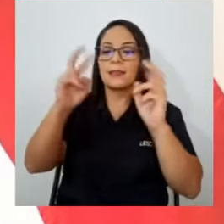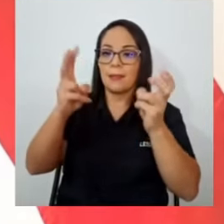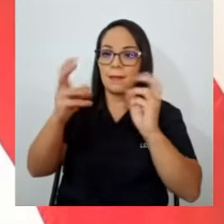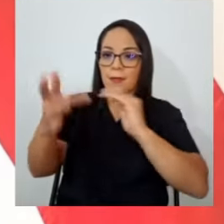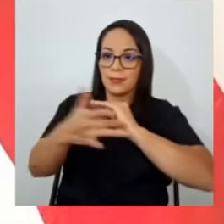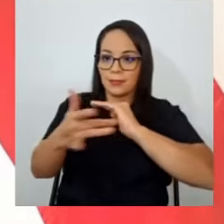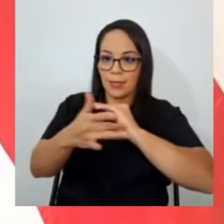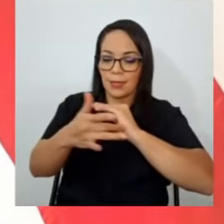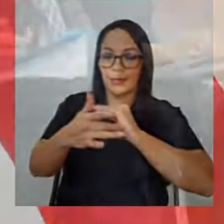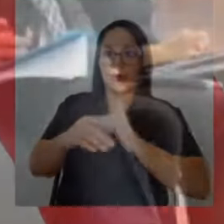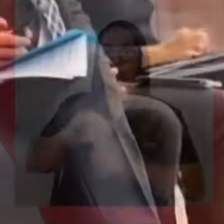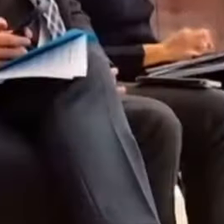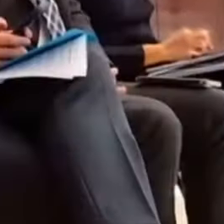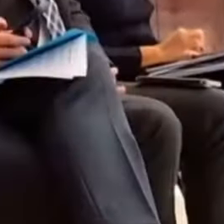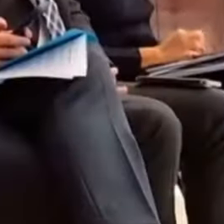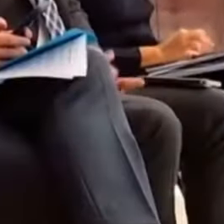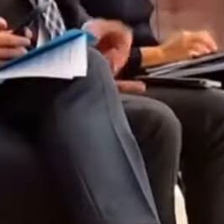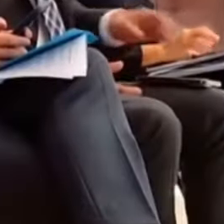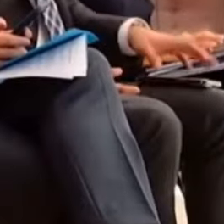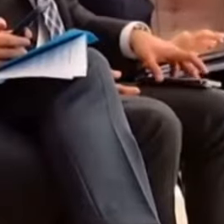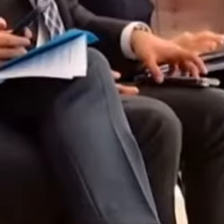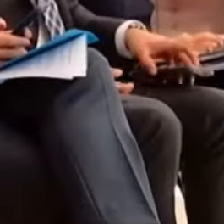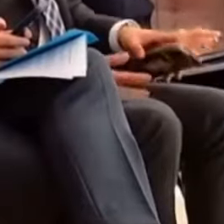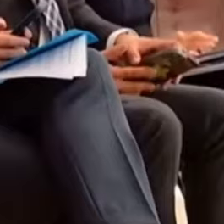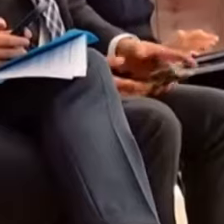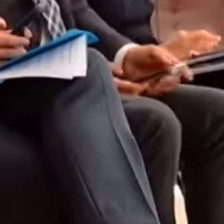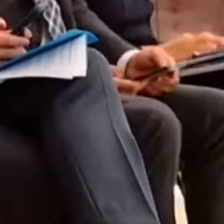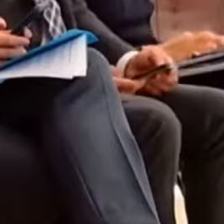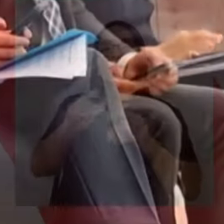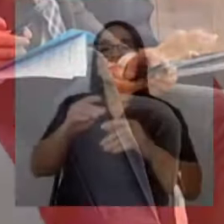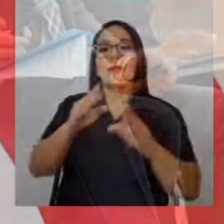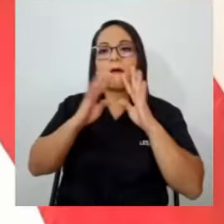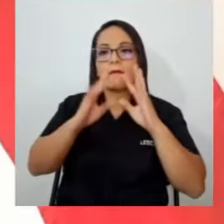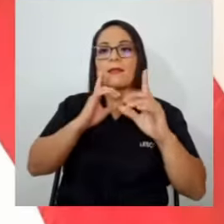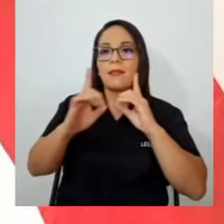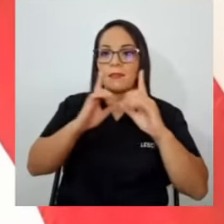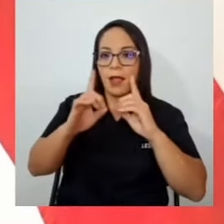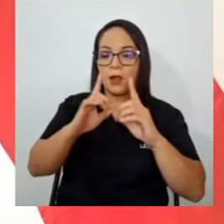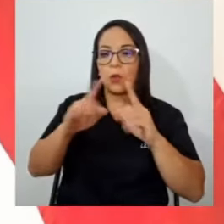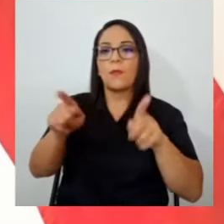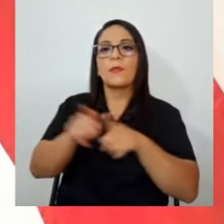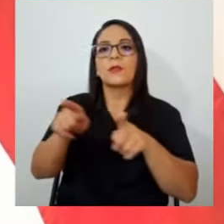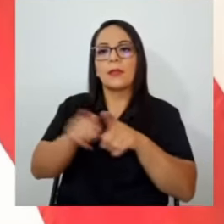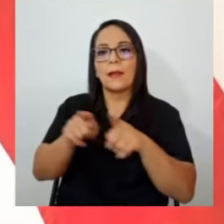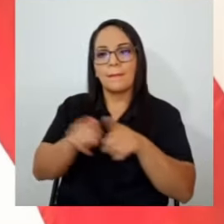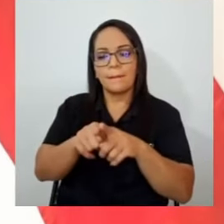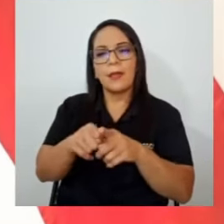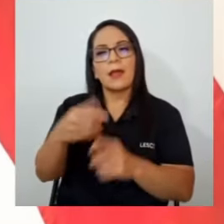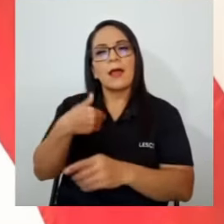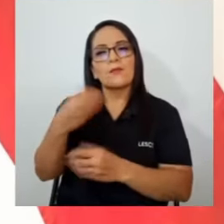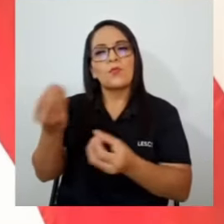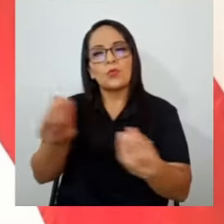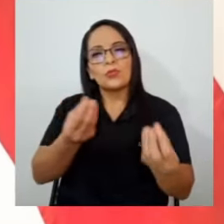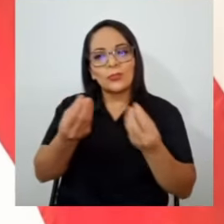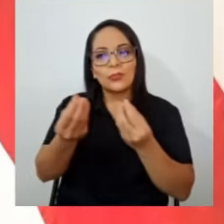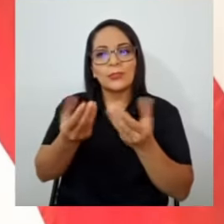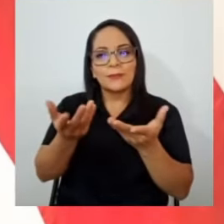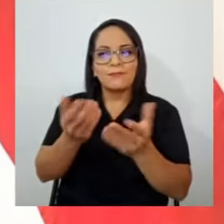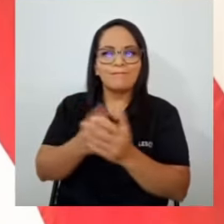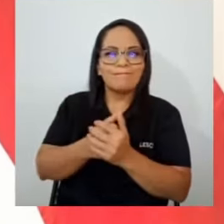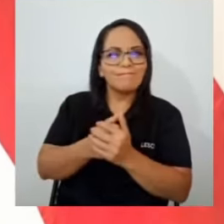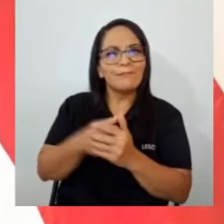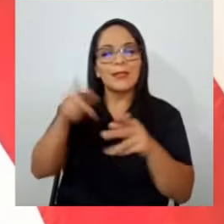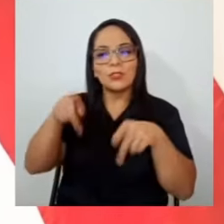Jorge Rodríguez, ministro de comunicación, habla del diálogo, pero también andan muchos por detrás,